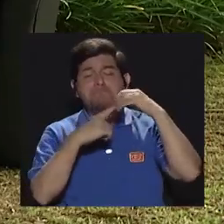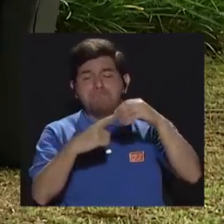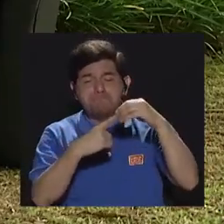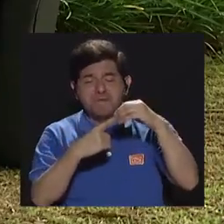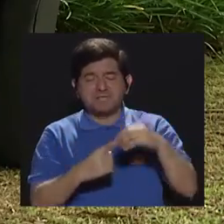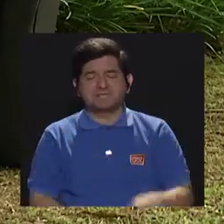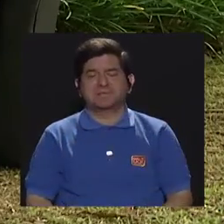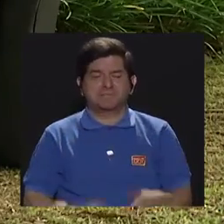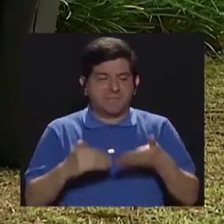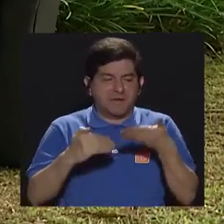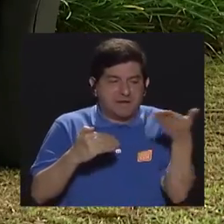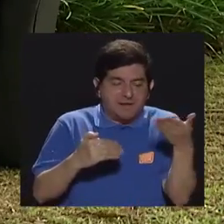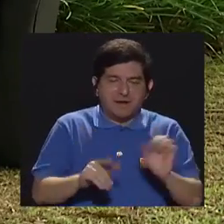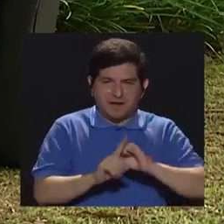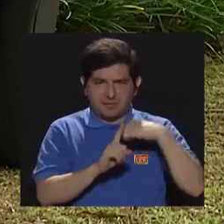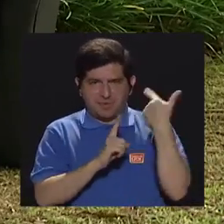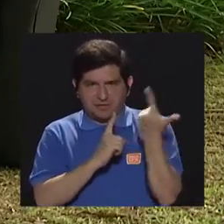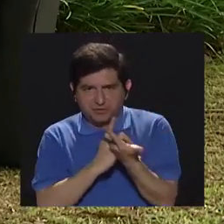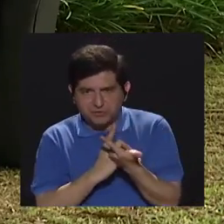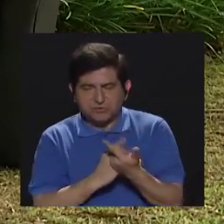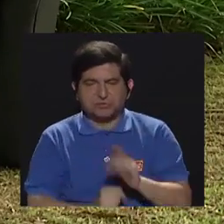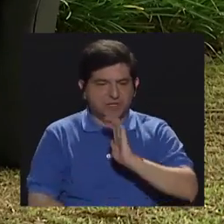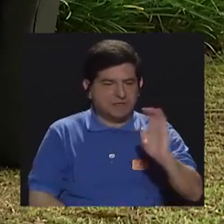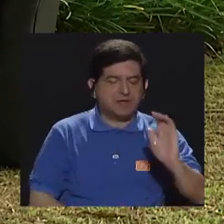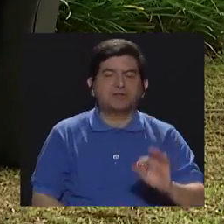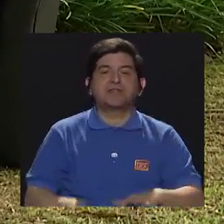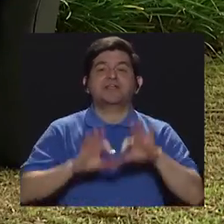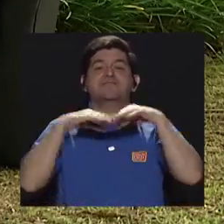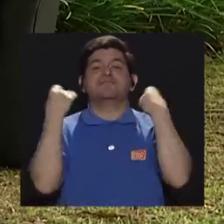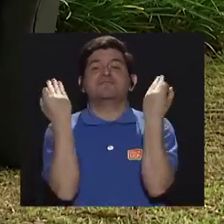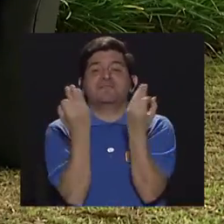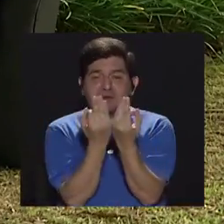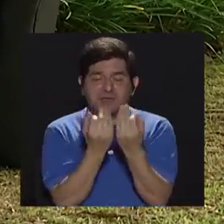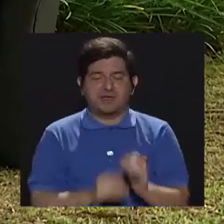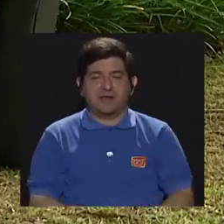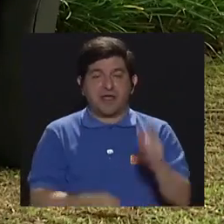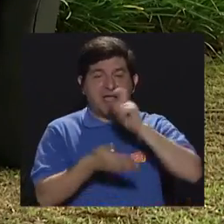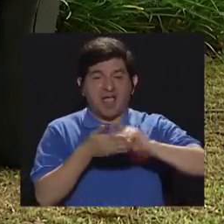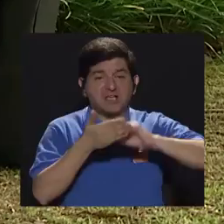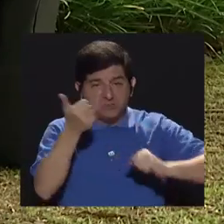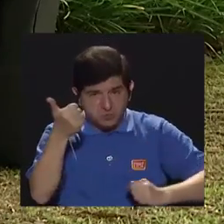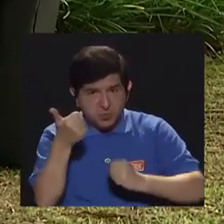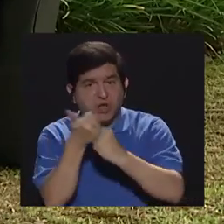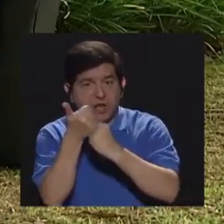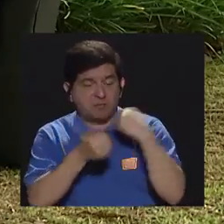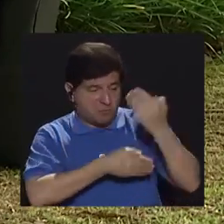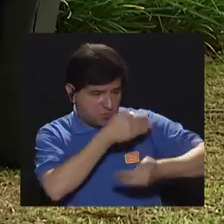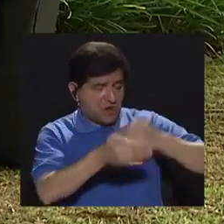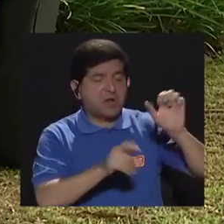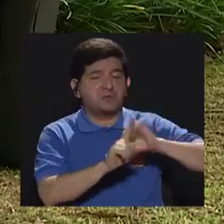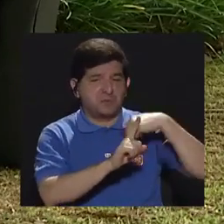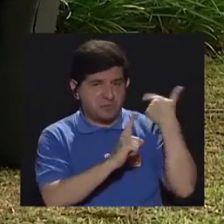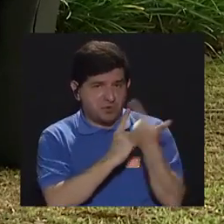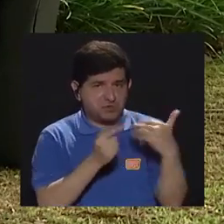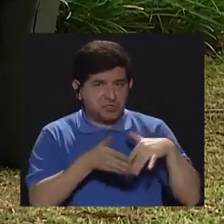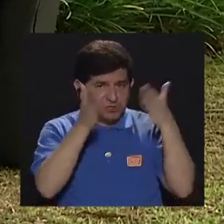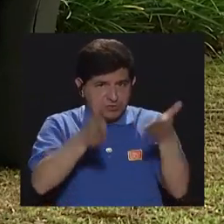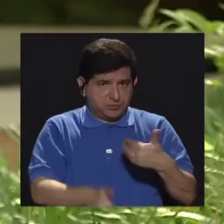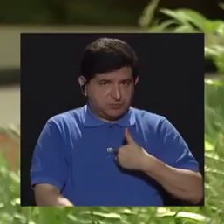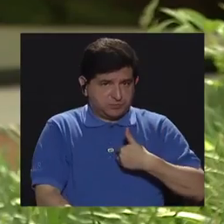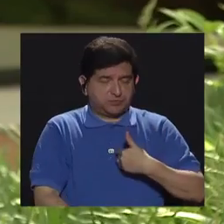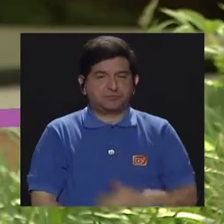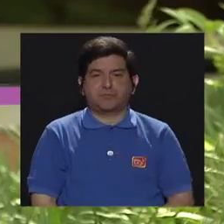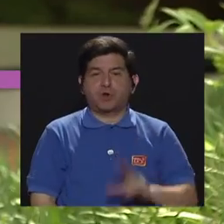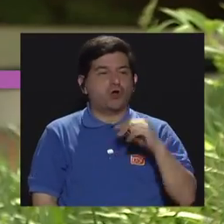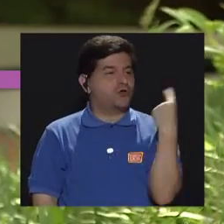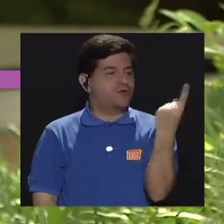socializador de los niños es la familia. La escuela es un apoyo a esa socialización del estudiante, ¿verdad?